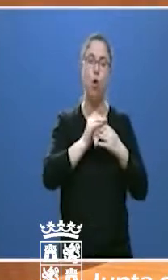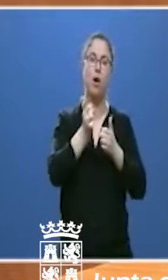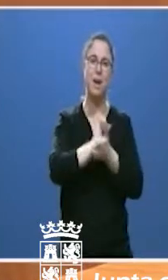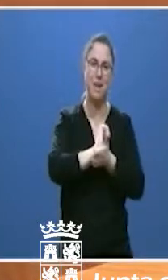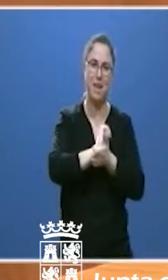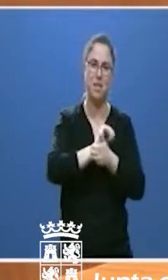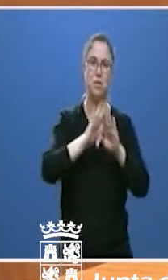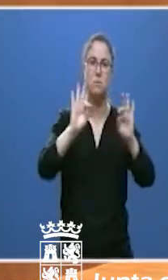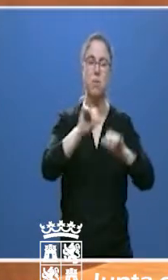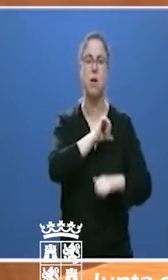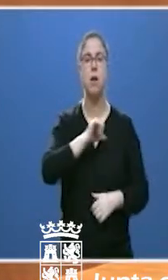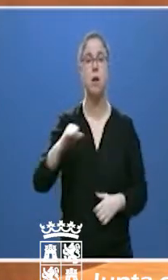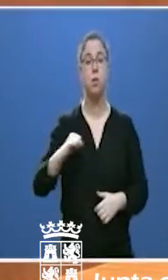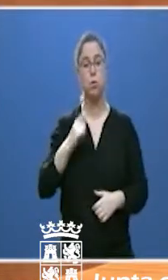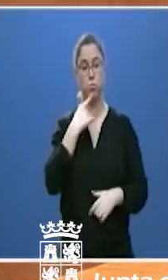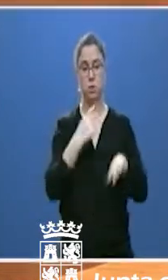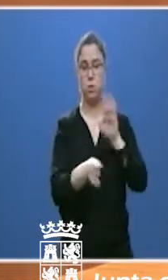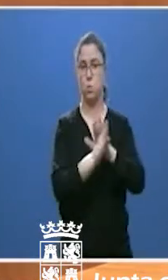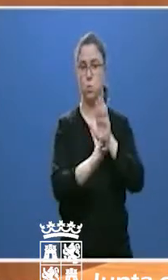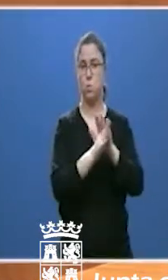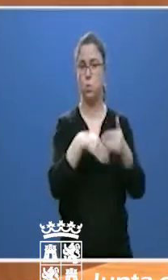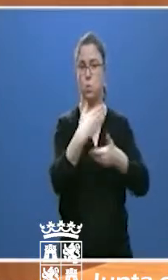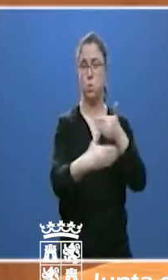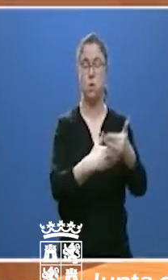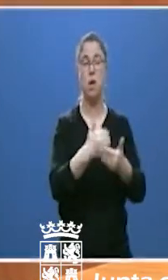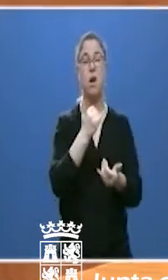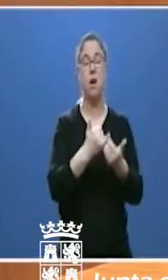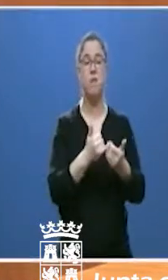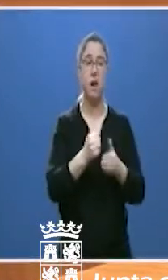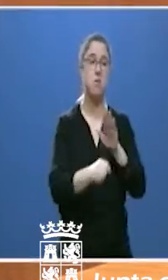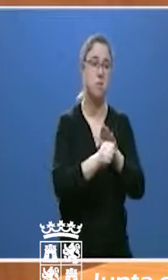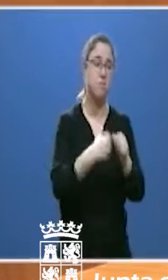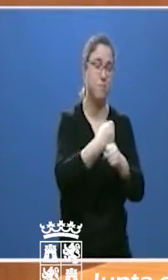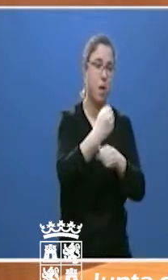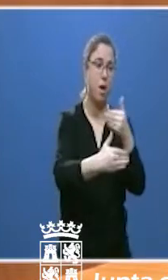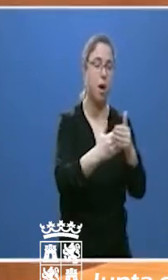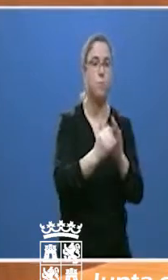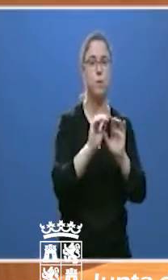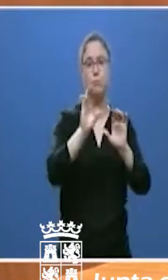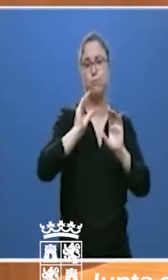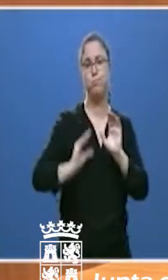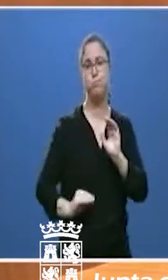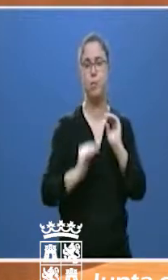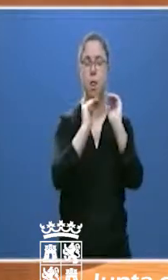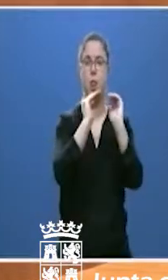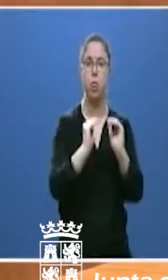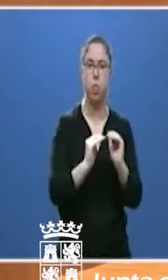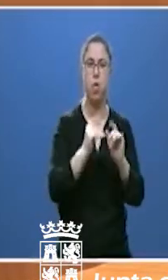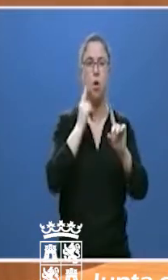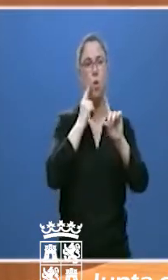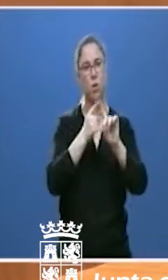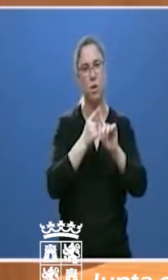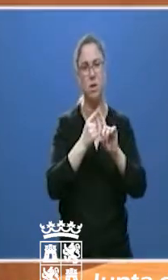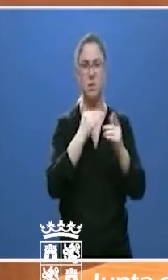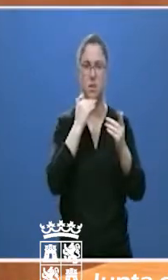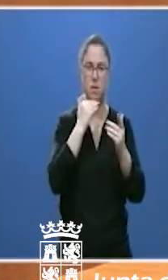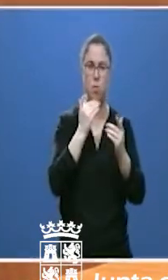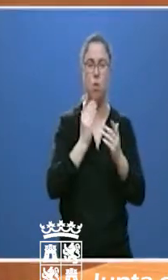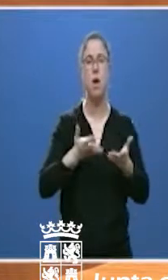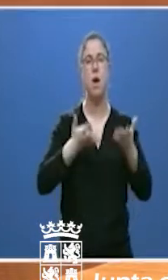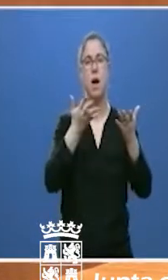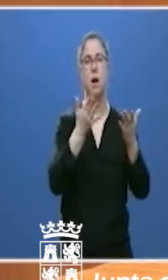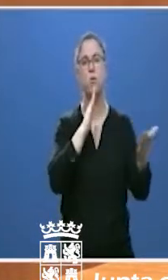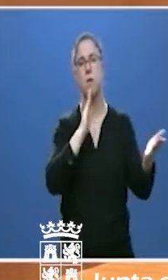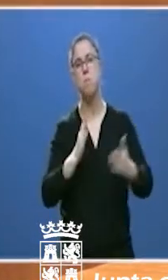que mantienen su actividad con ingresos reducidos para ayudar a un tercio, a unos 30.000 autónomos